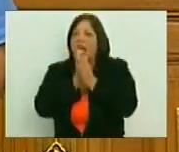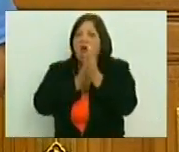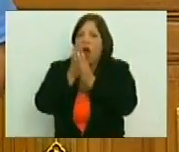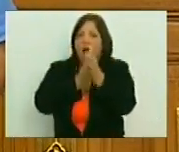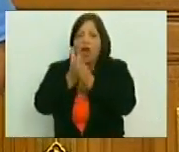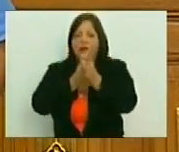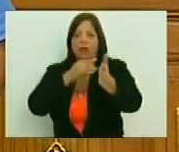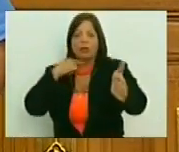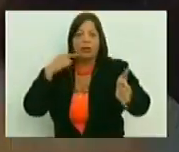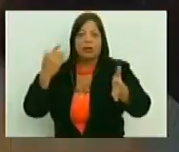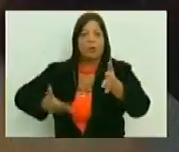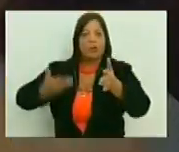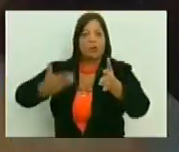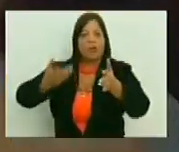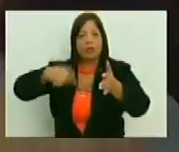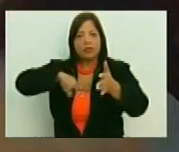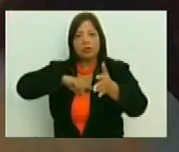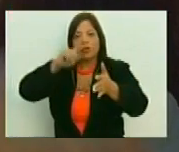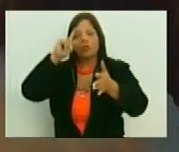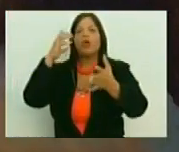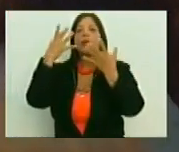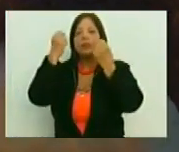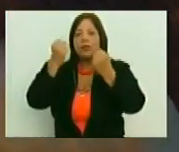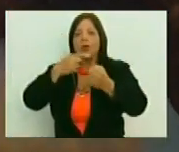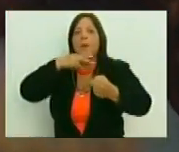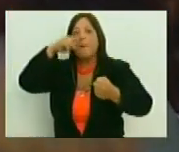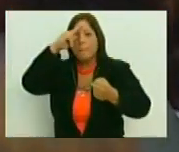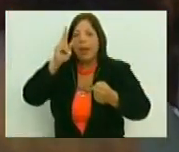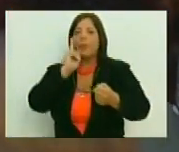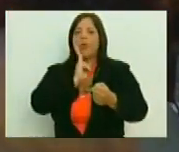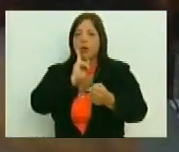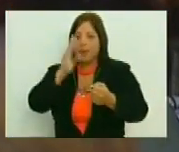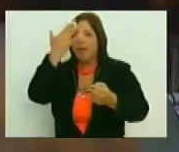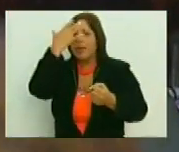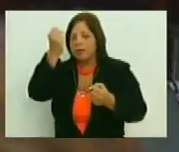es importantísimo, eso lo entendió el padre de la patria.